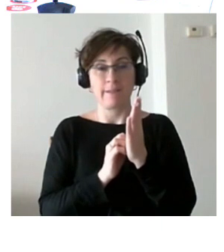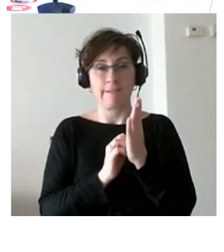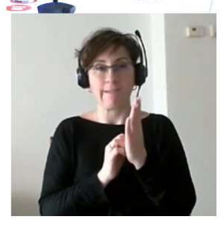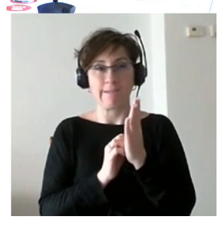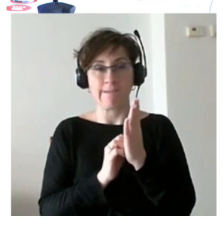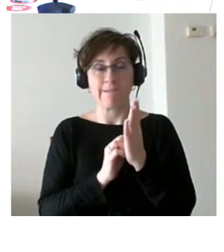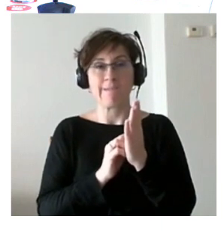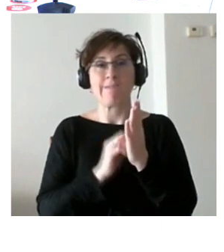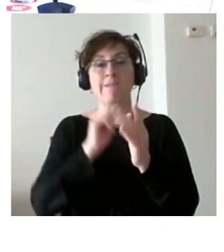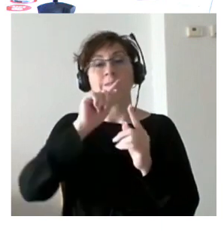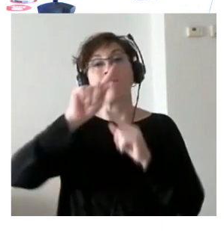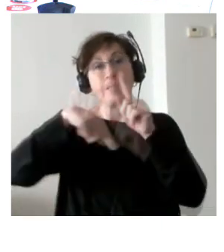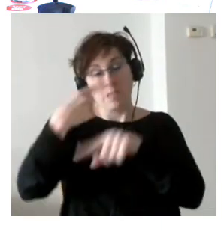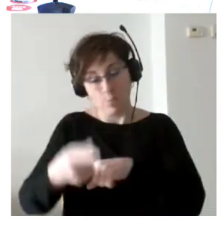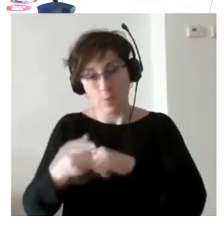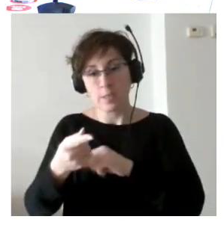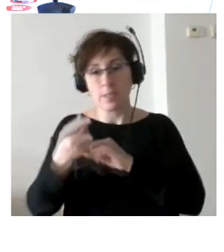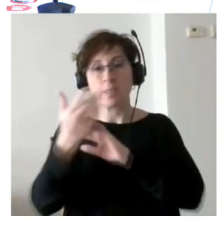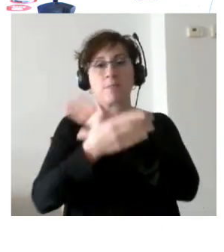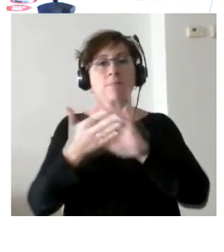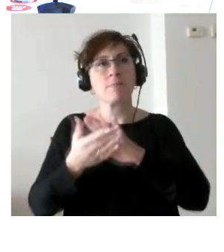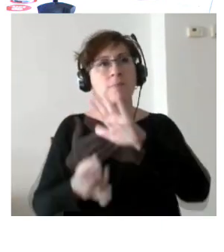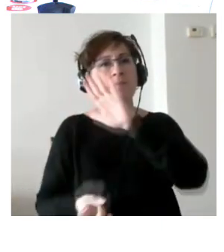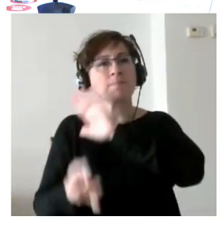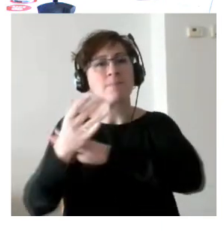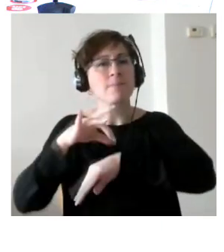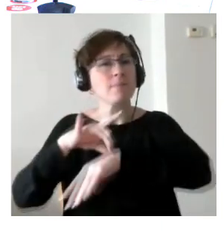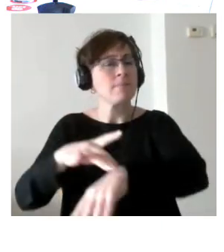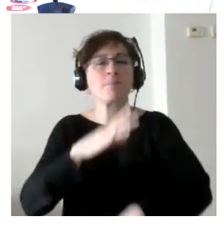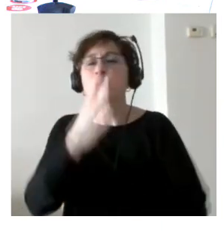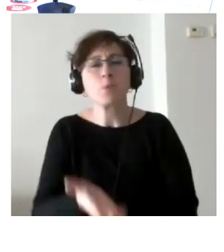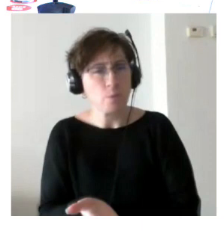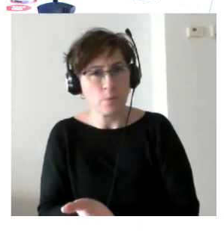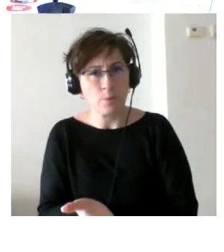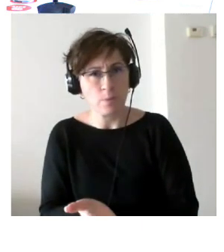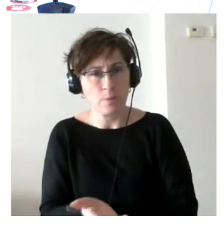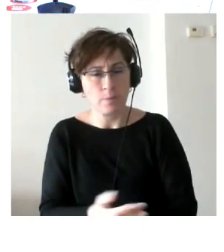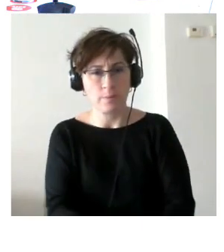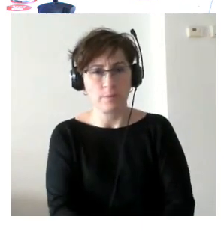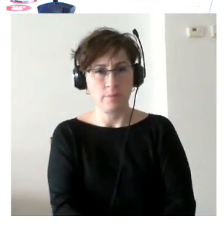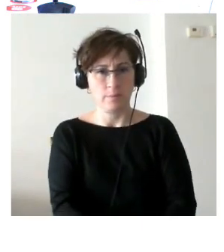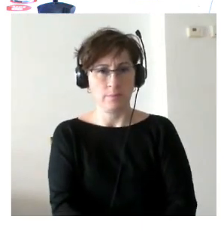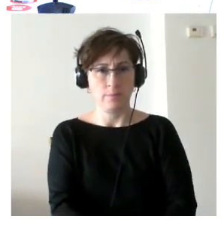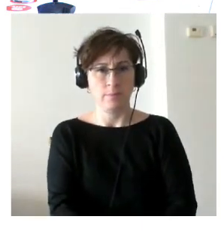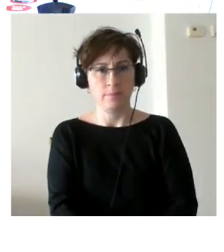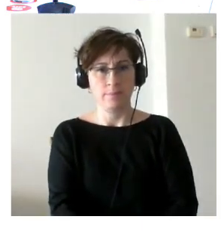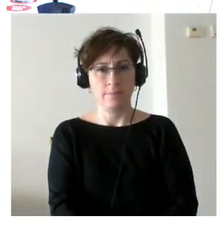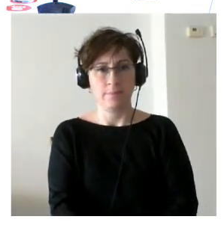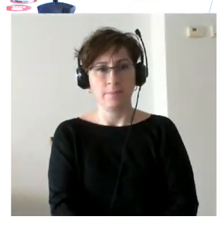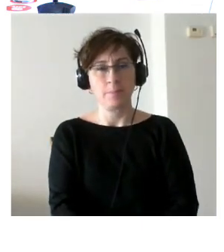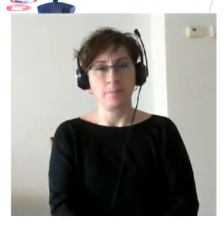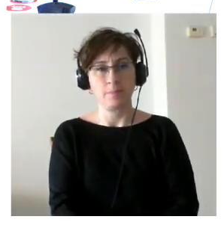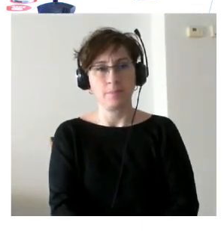hay otra parte que vamos a hablar un poco del por qué surge esta guía y sí que desde aquí sí que se veía